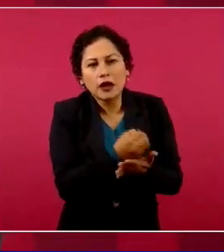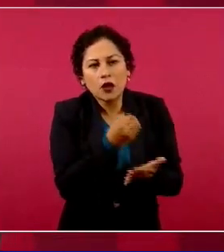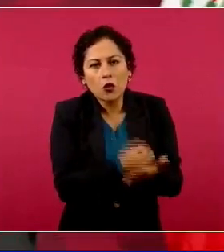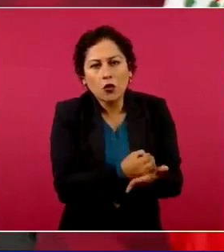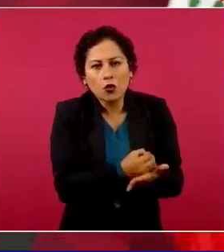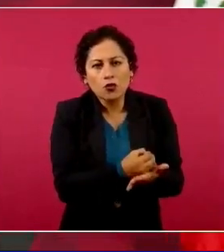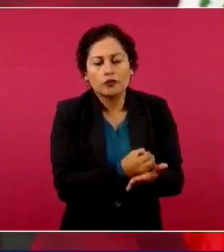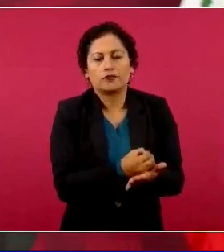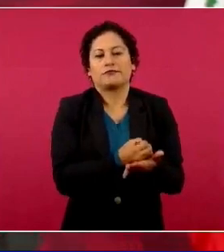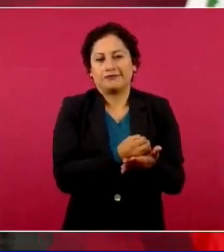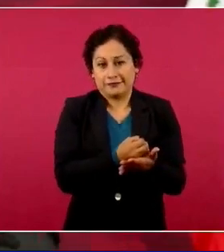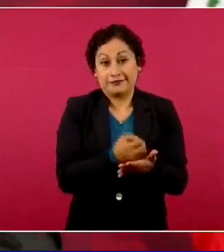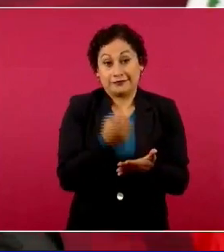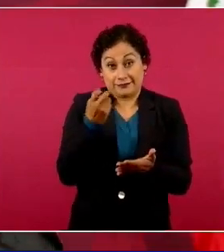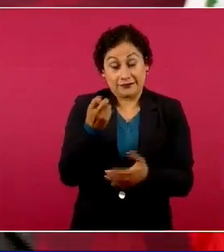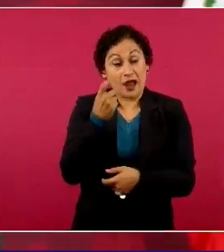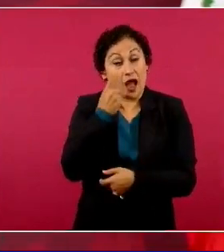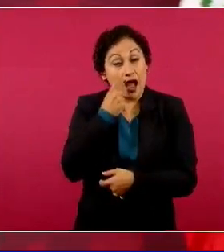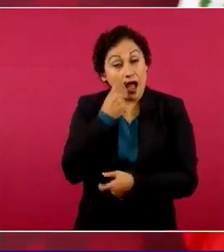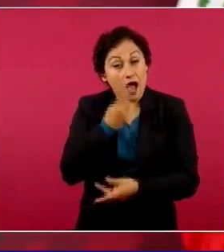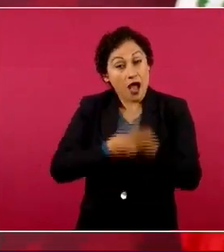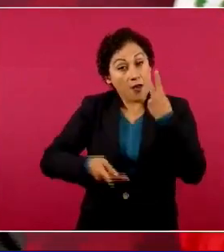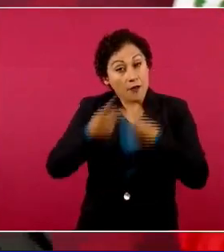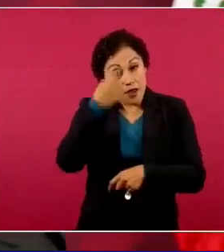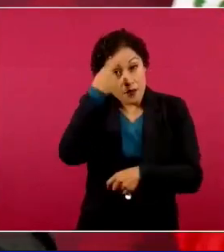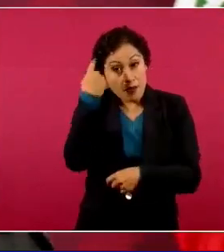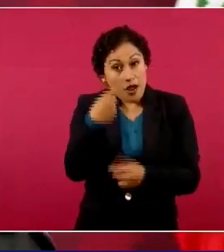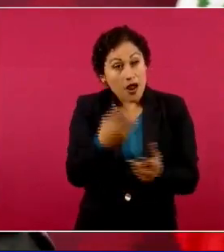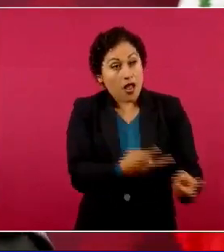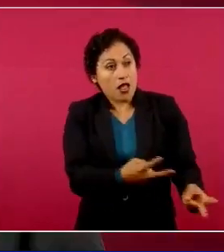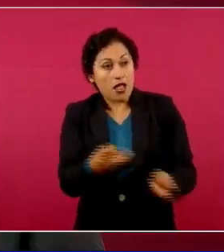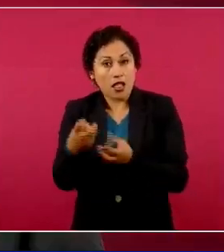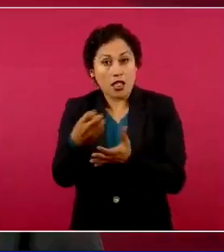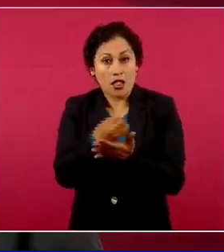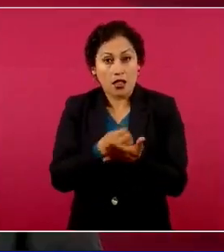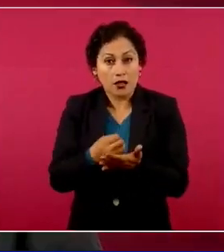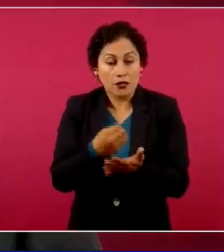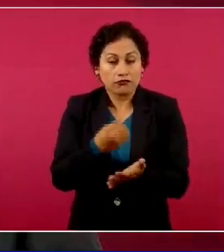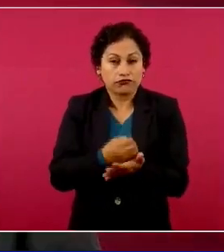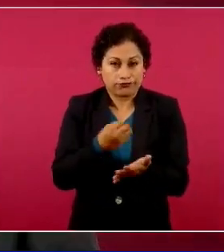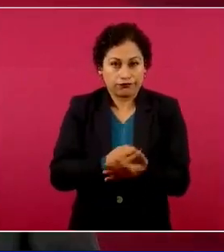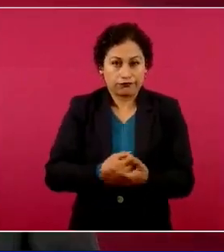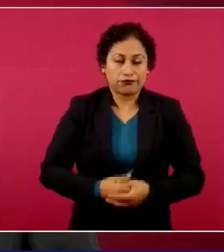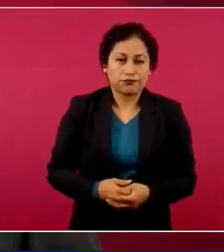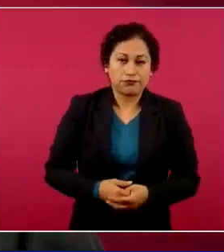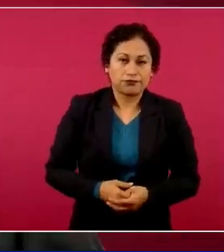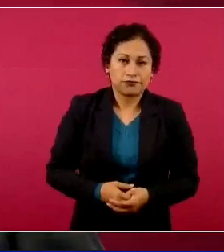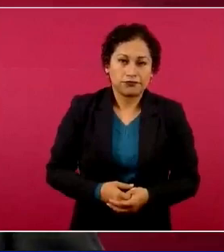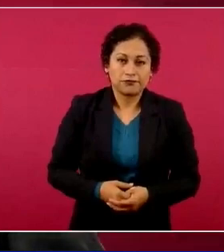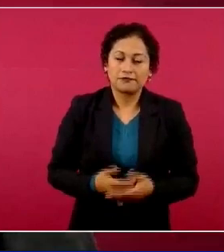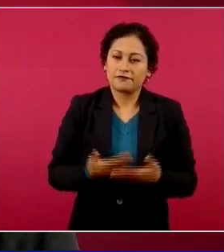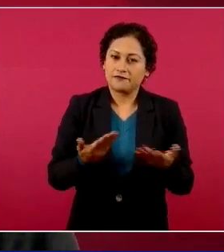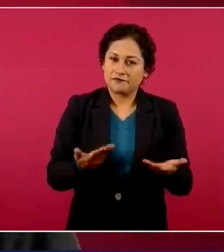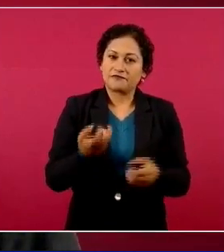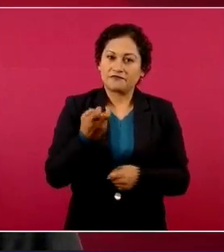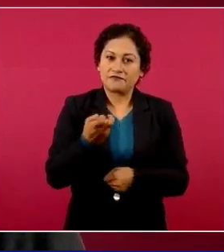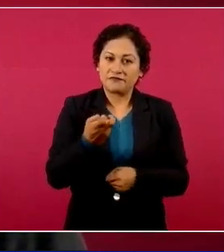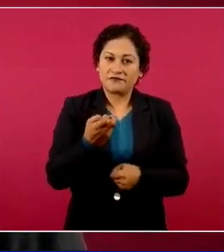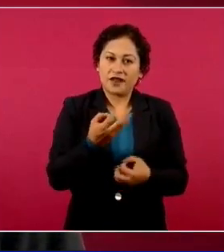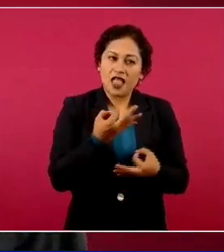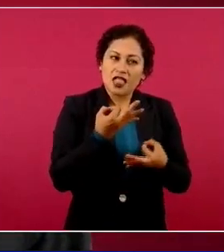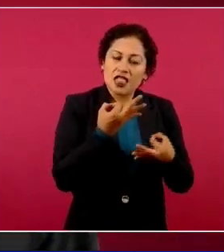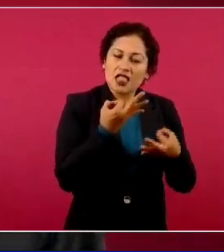Buscando el oro, buscando lo material.